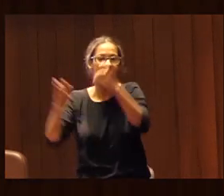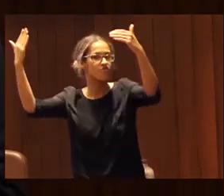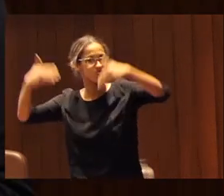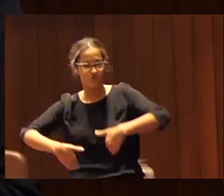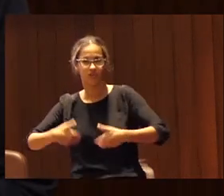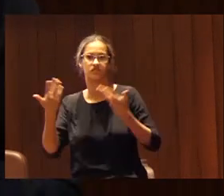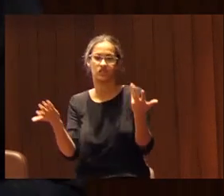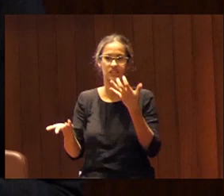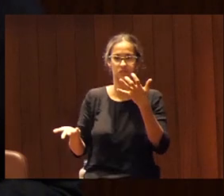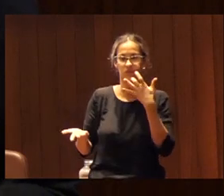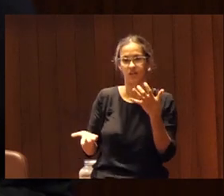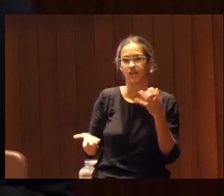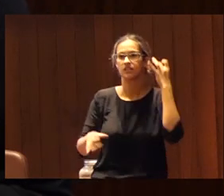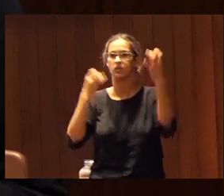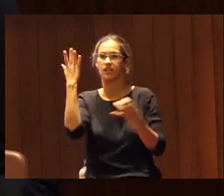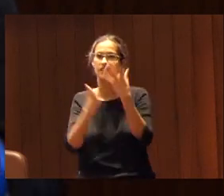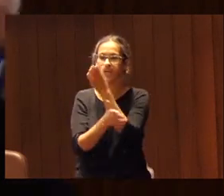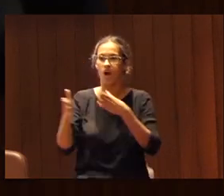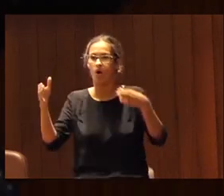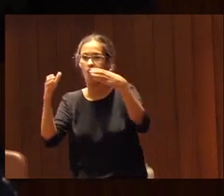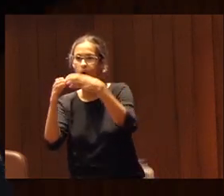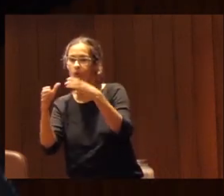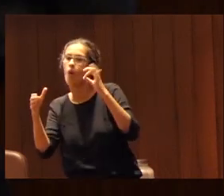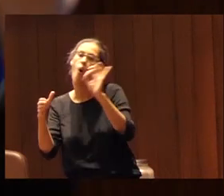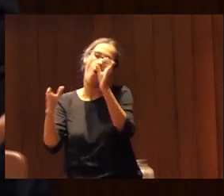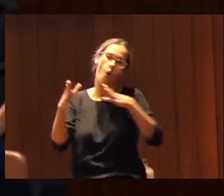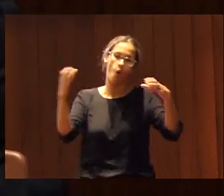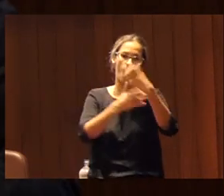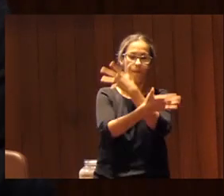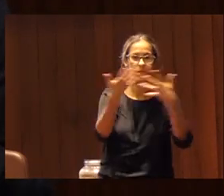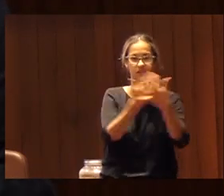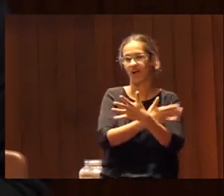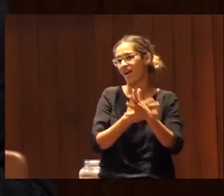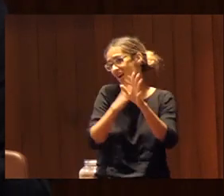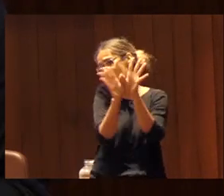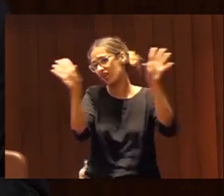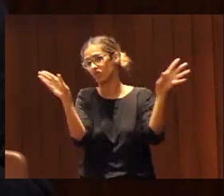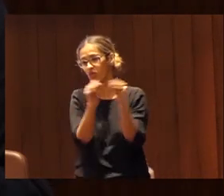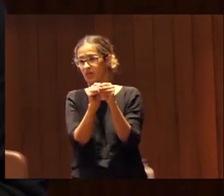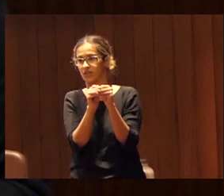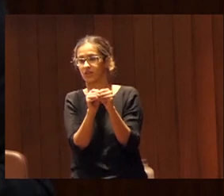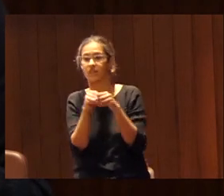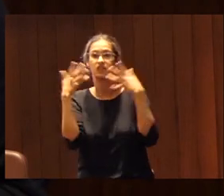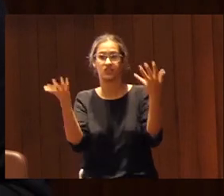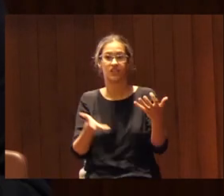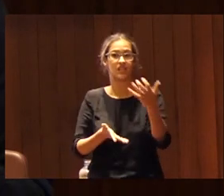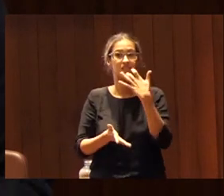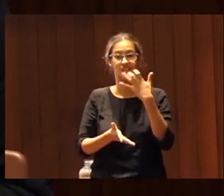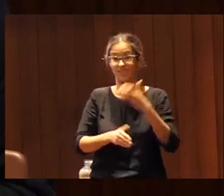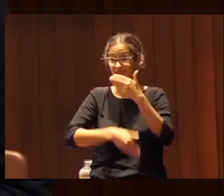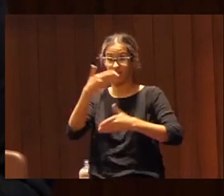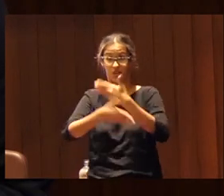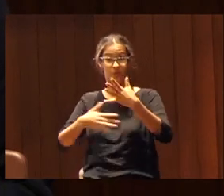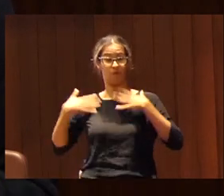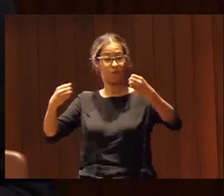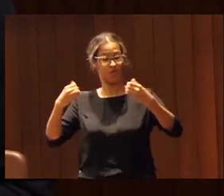segregada o de forma mixta conclusión voy a empezar por el final en tanto en cuanto no exista un proceso de empoderamiento corporal